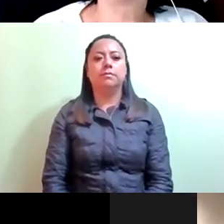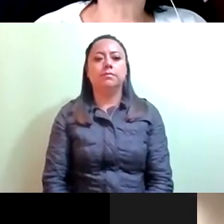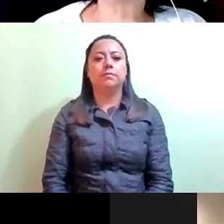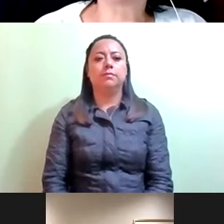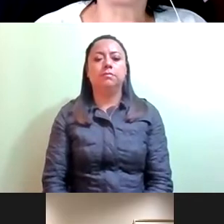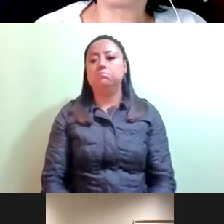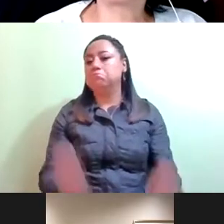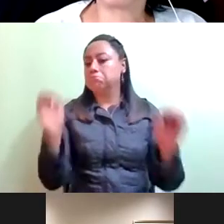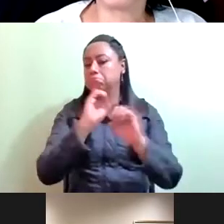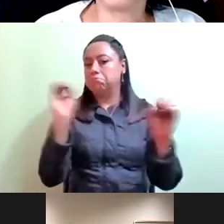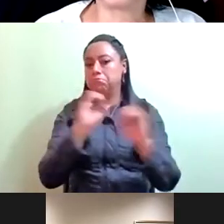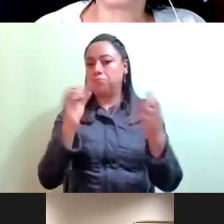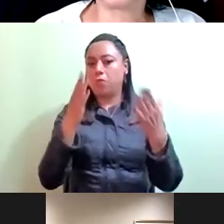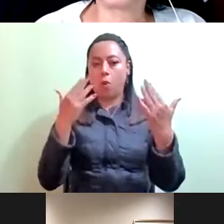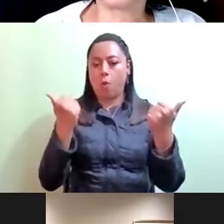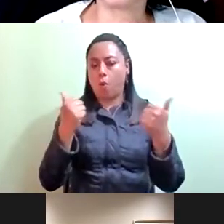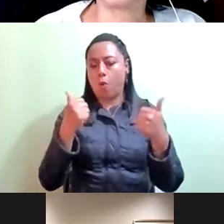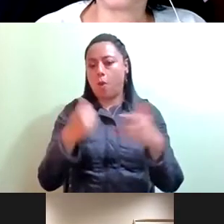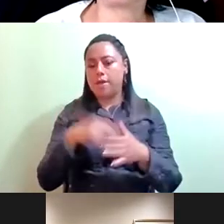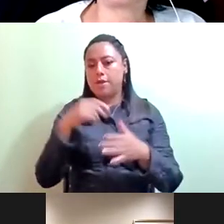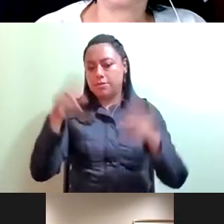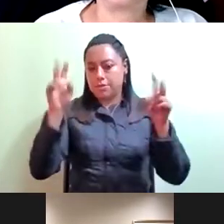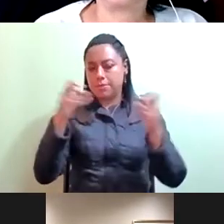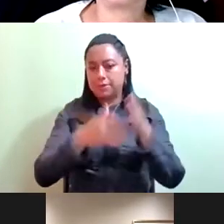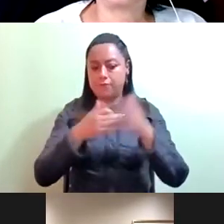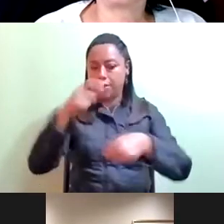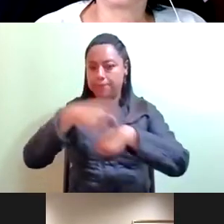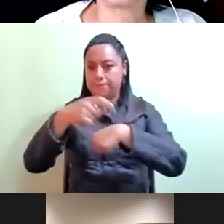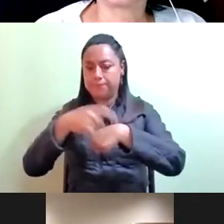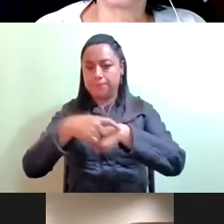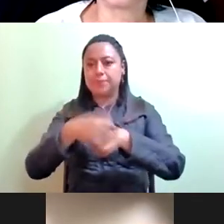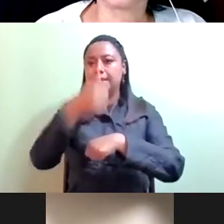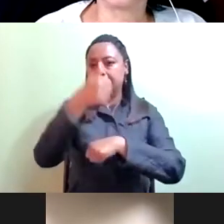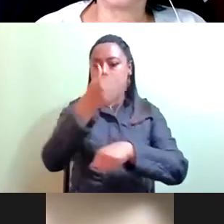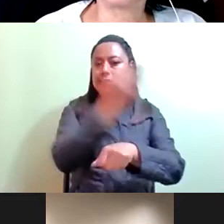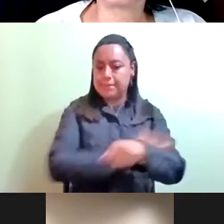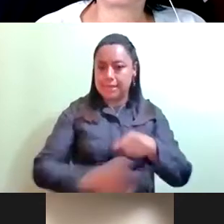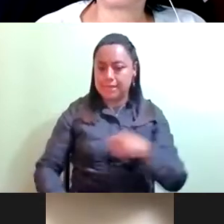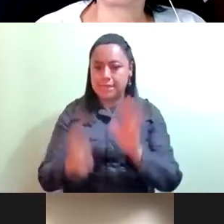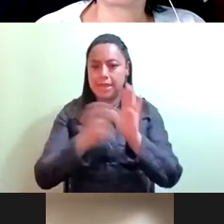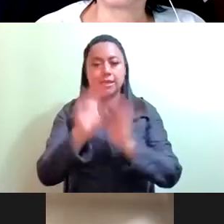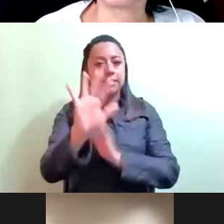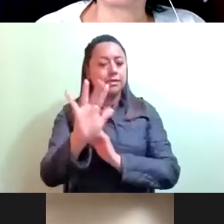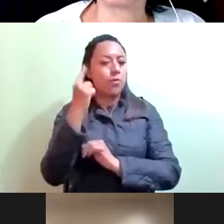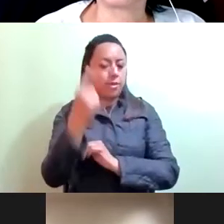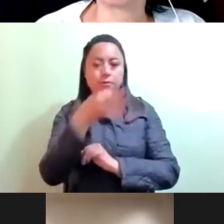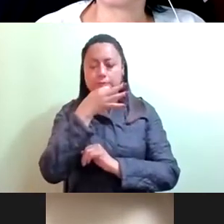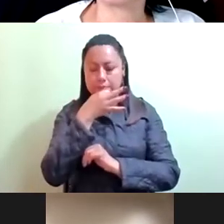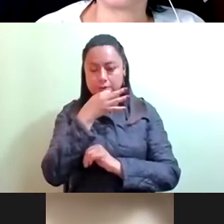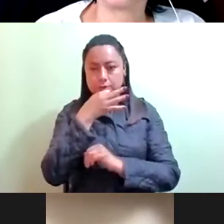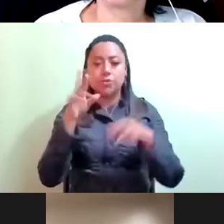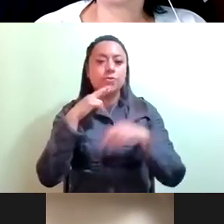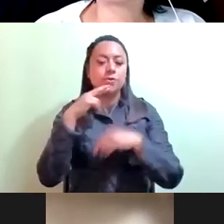No existiendo más temas pendientes por tratar y siendo las 18 horas con 51 minutos Se da por concluida la reunión de la